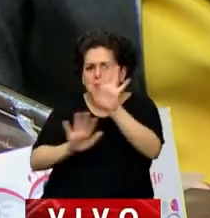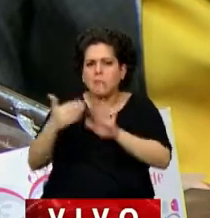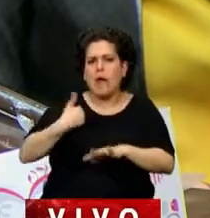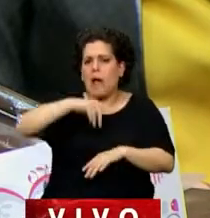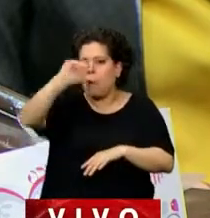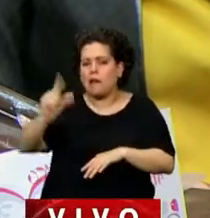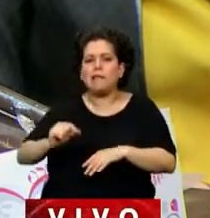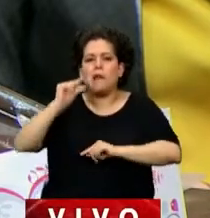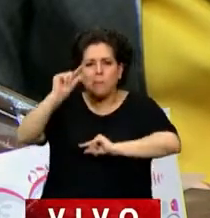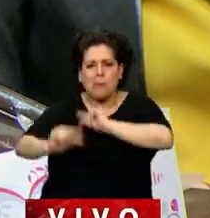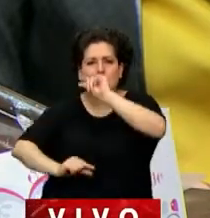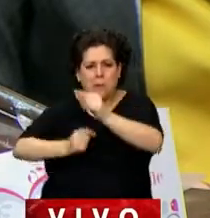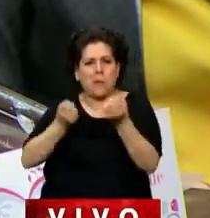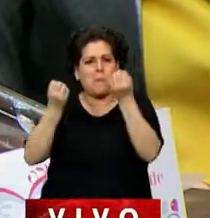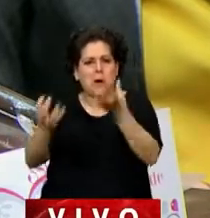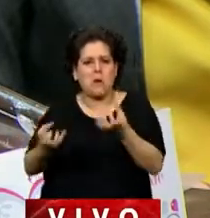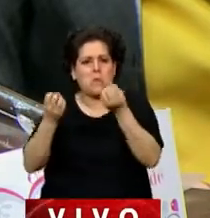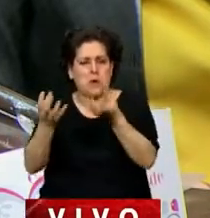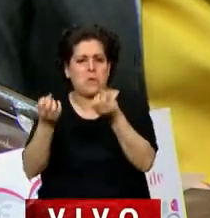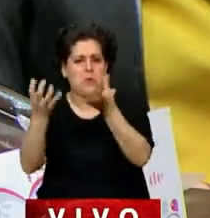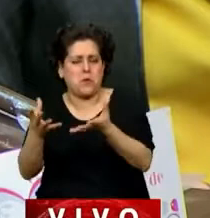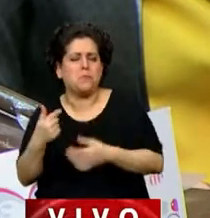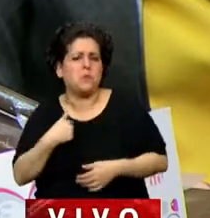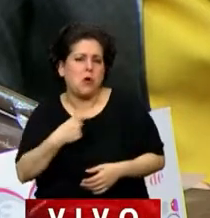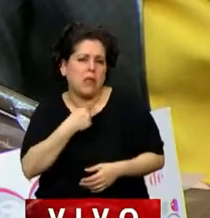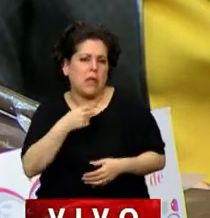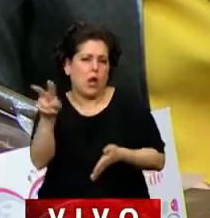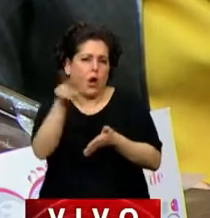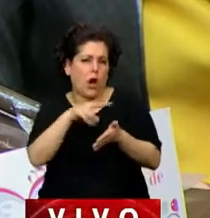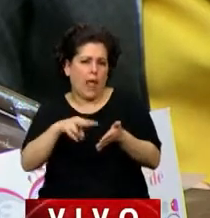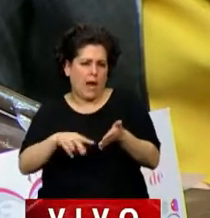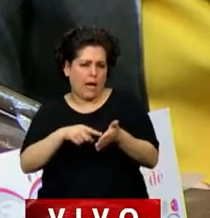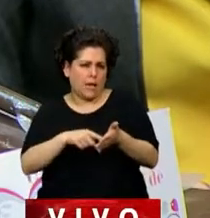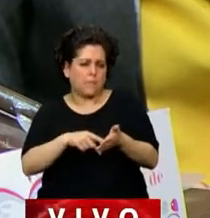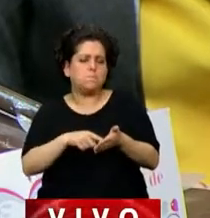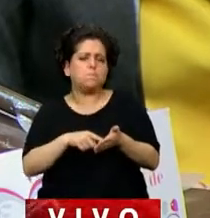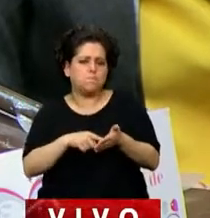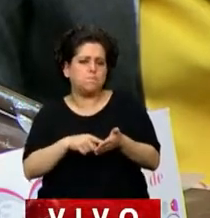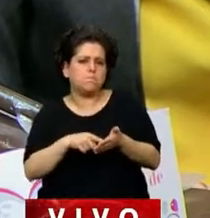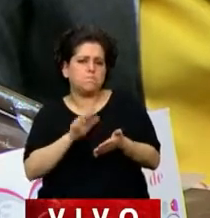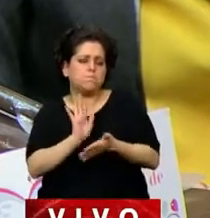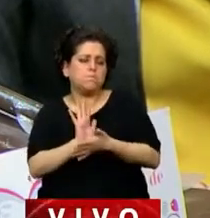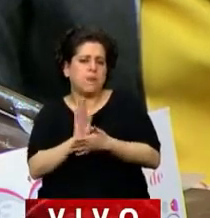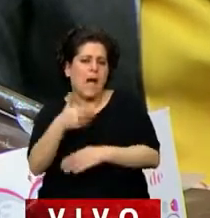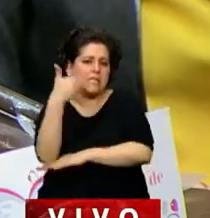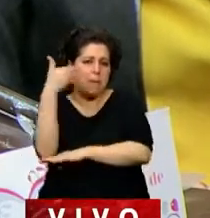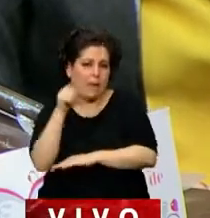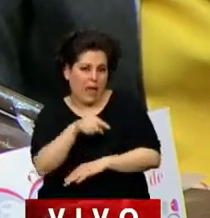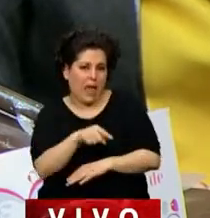ayudar a construir. Si me permite voy a leer en la asamblea